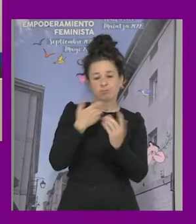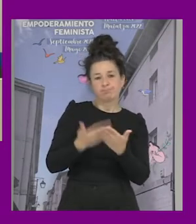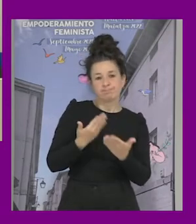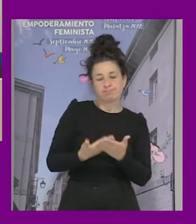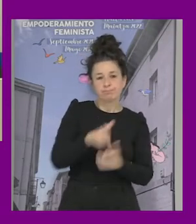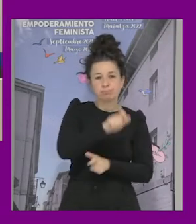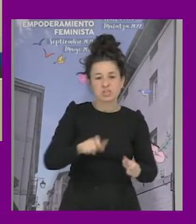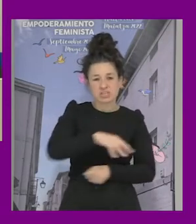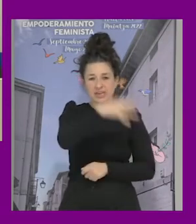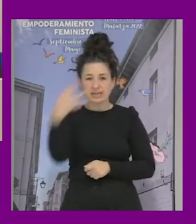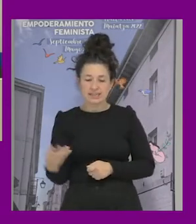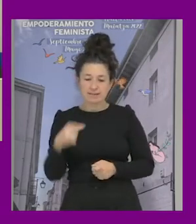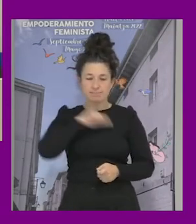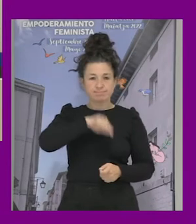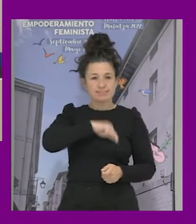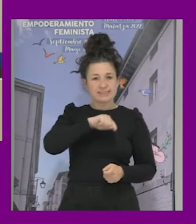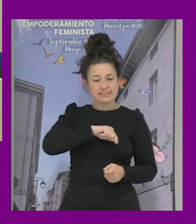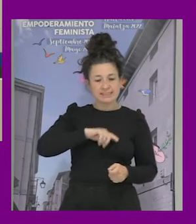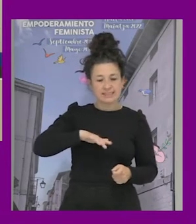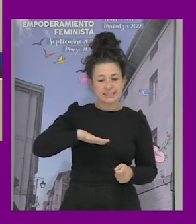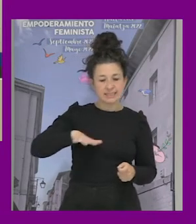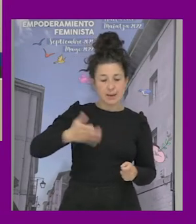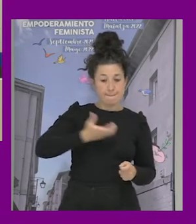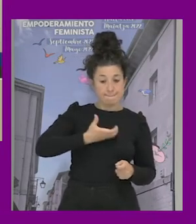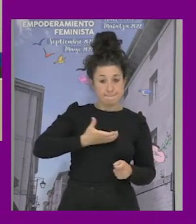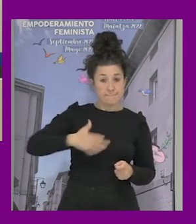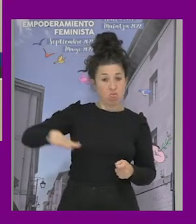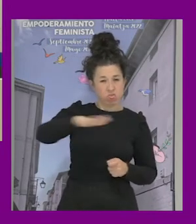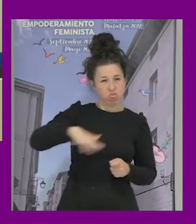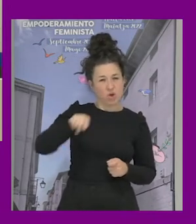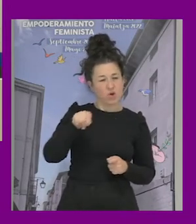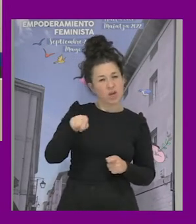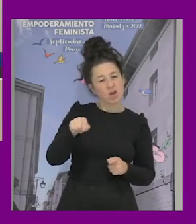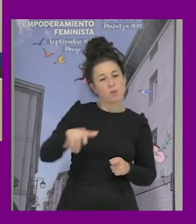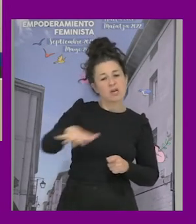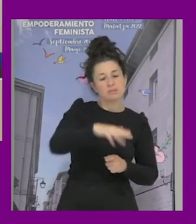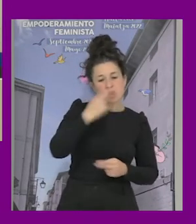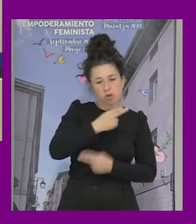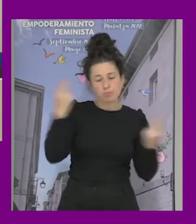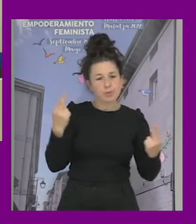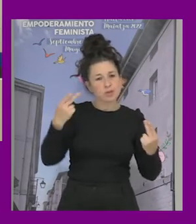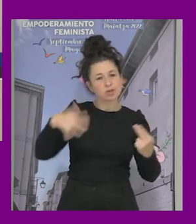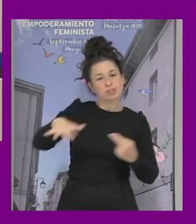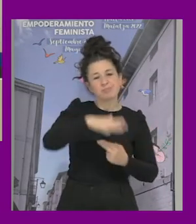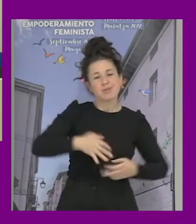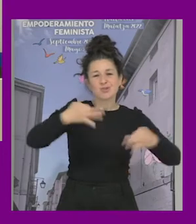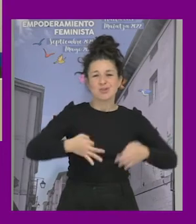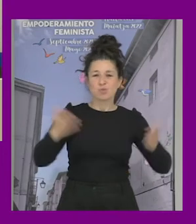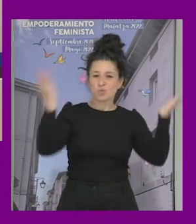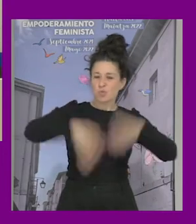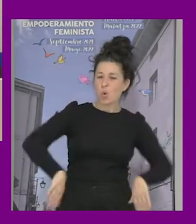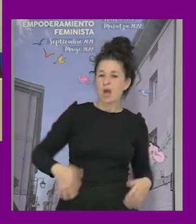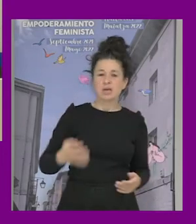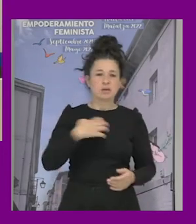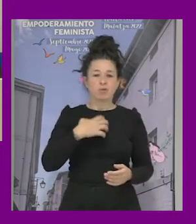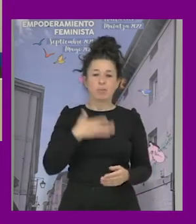sentían que los espacios de aquel municipio de aquella zona no eran espacios seguros no eran espacios donde sintieran que podían